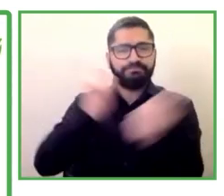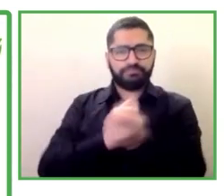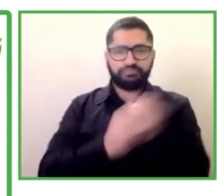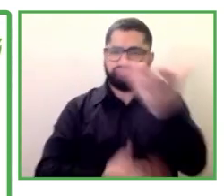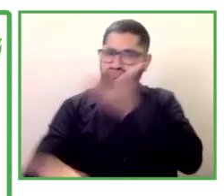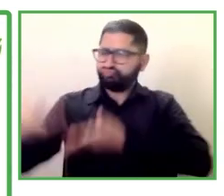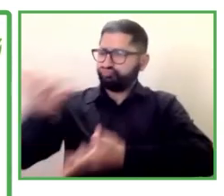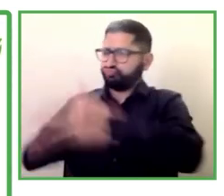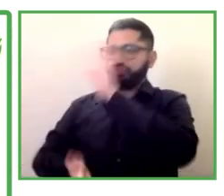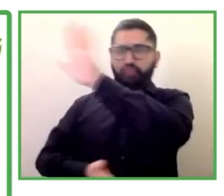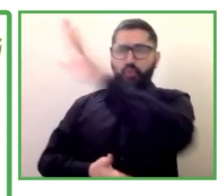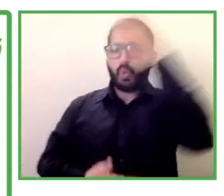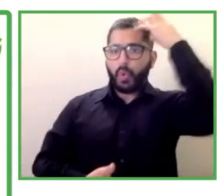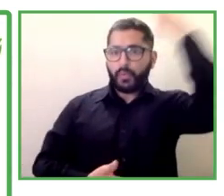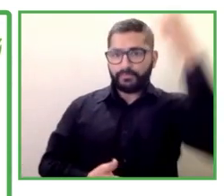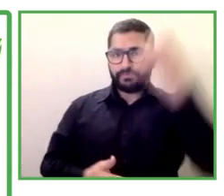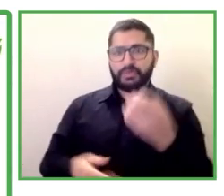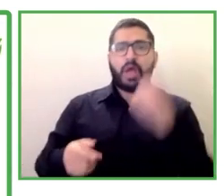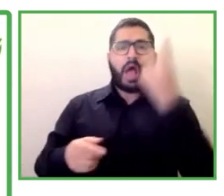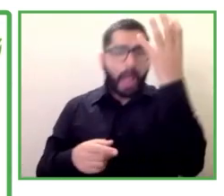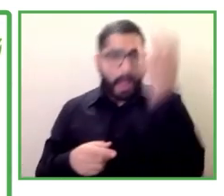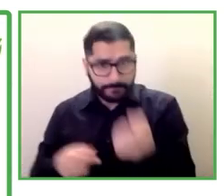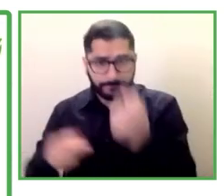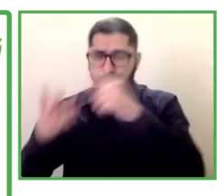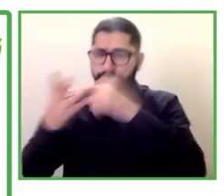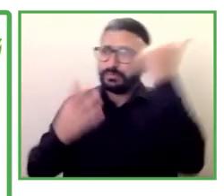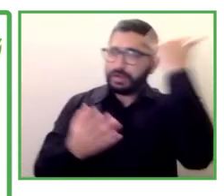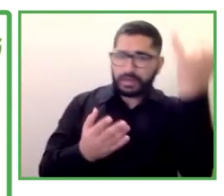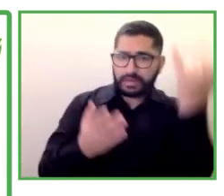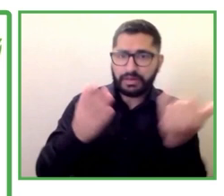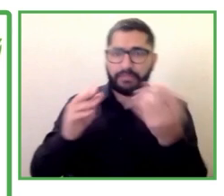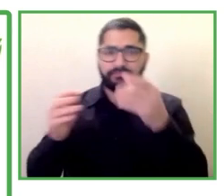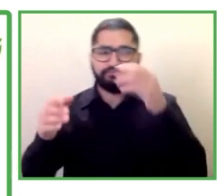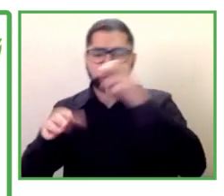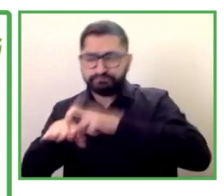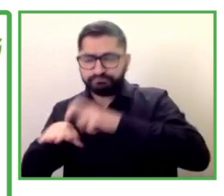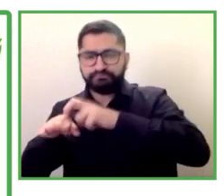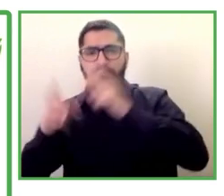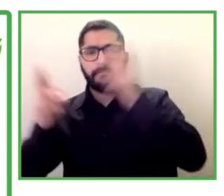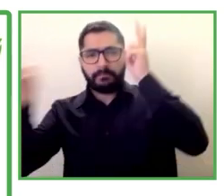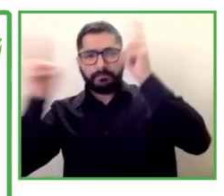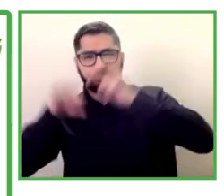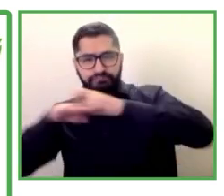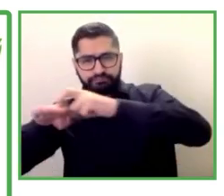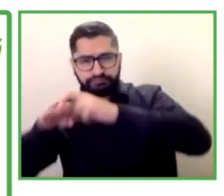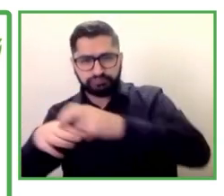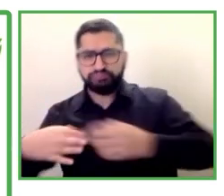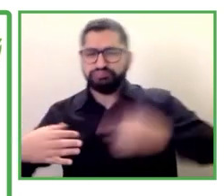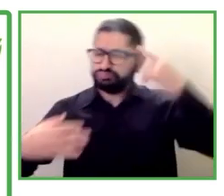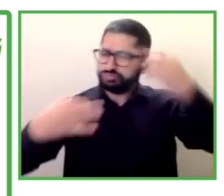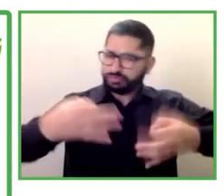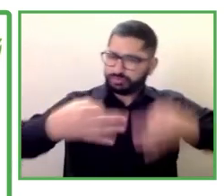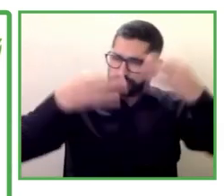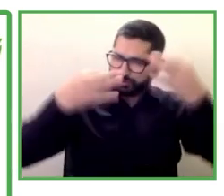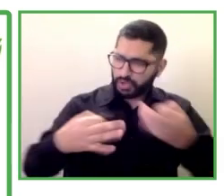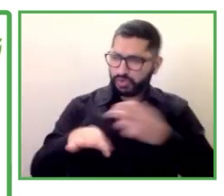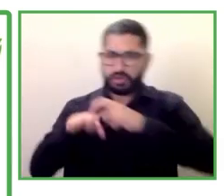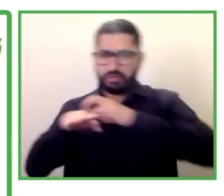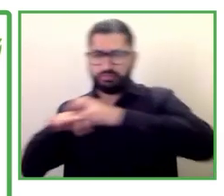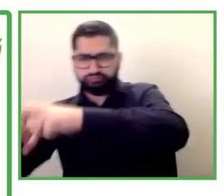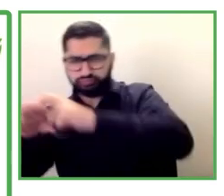movilidad y transporte inclusivo que se enfoca principalmente en asegurar un transporte accesible y tecnología accesible